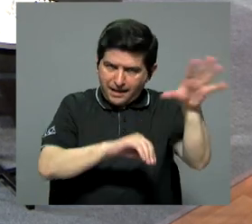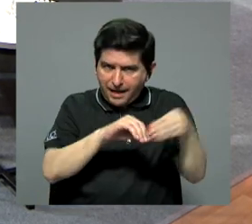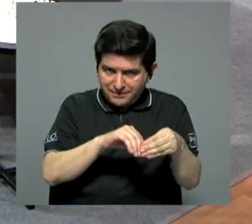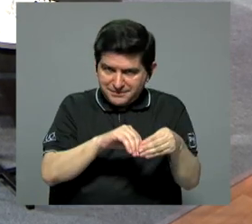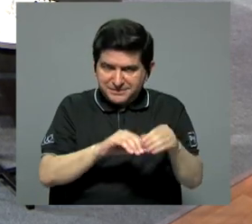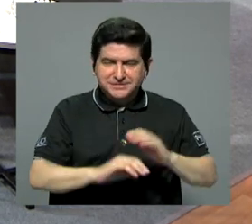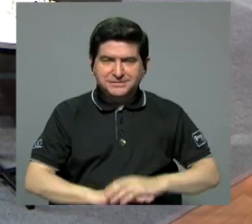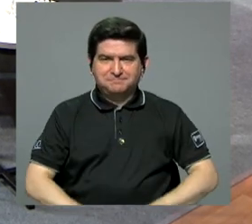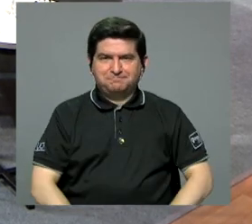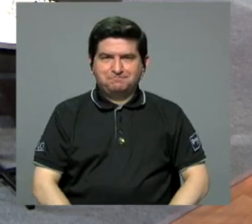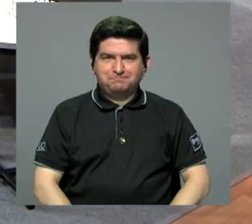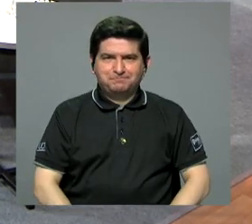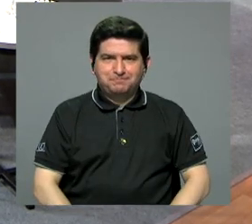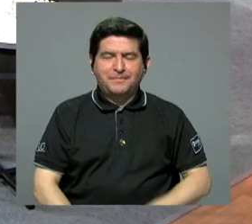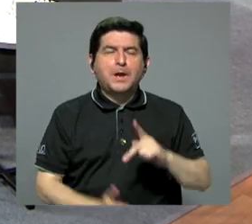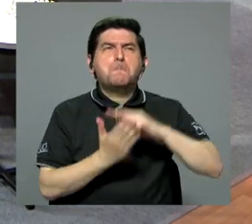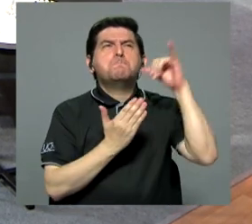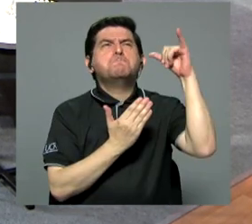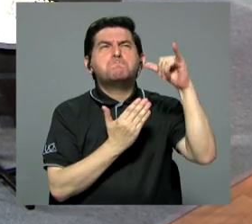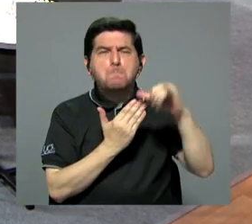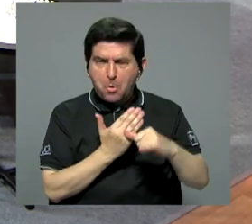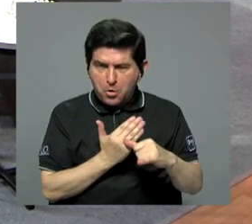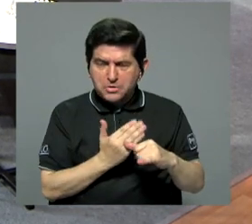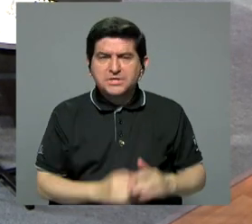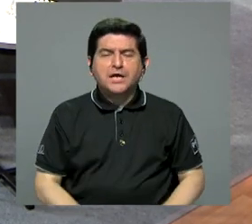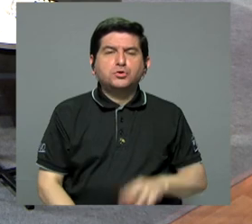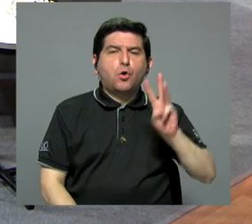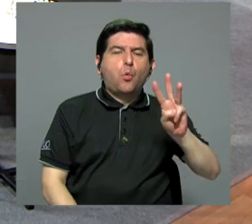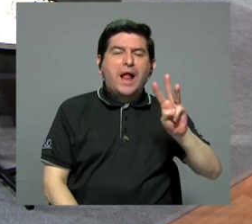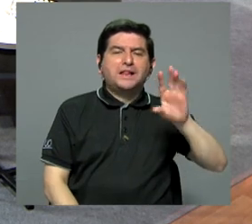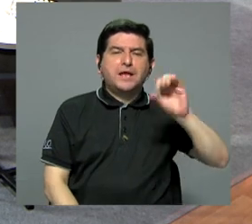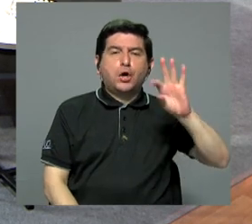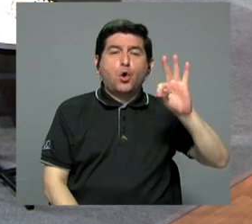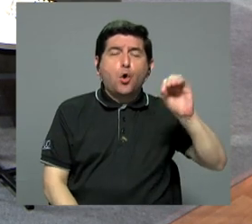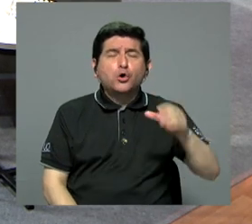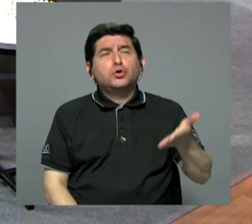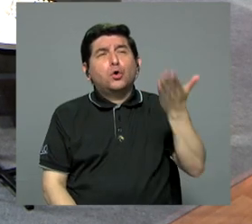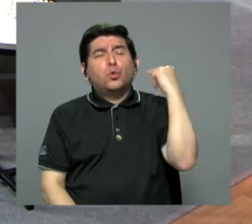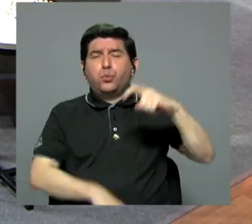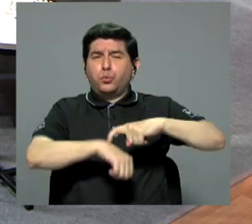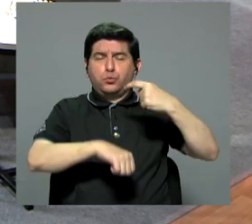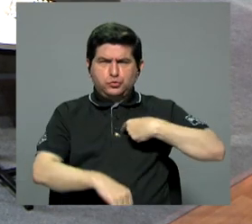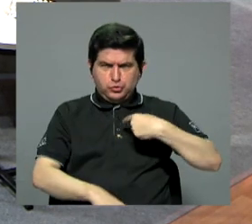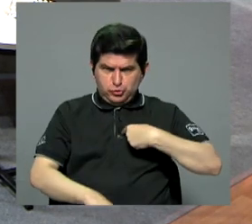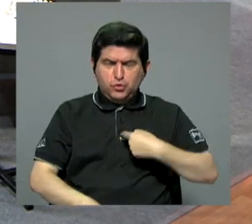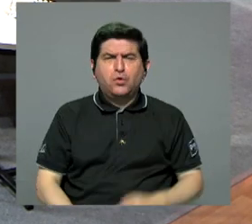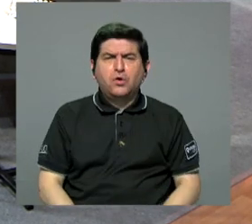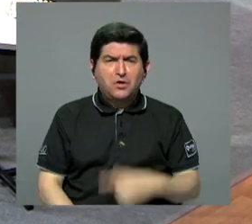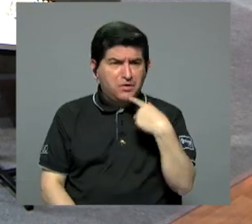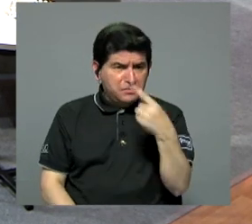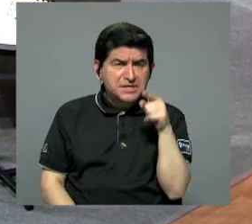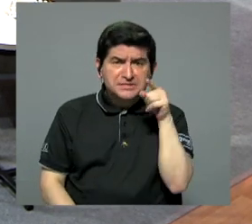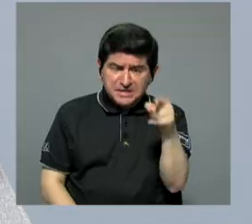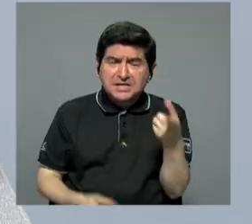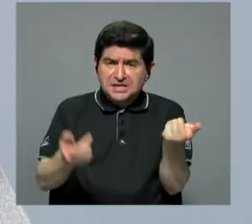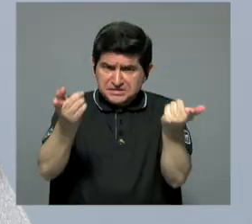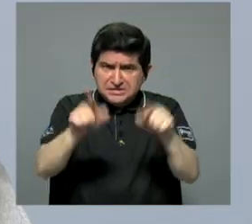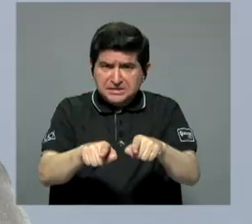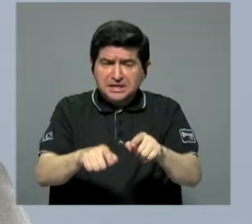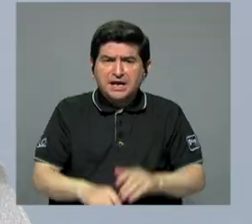está un proyecto que es de un Walter Cotto de hace mucho tiempo, que yo lo he venido diciendo que estamos